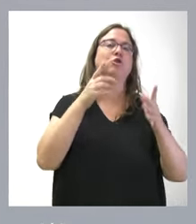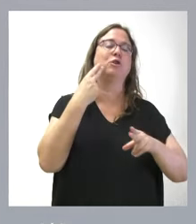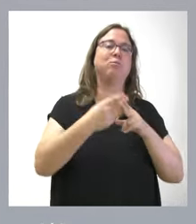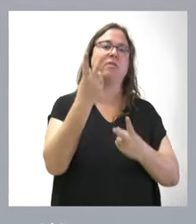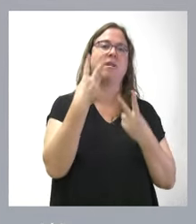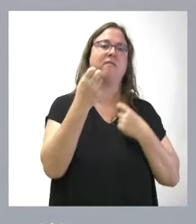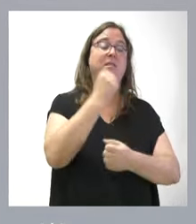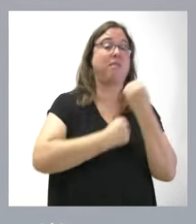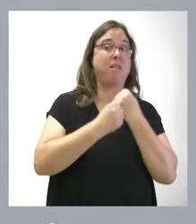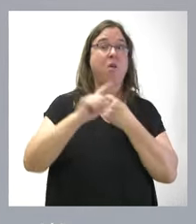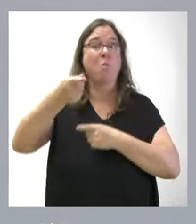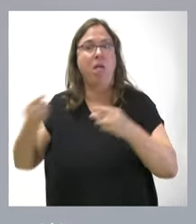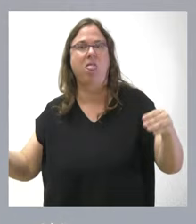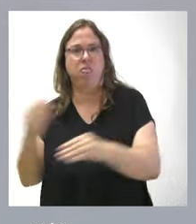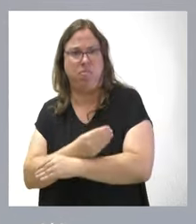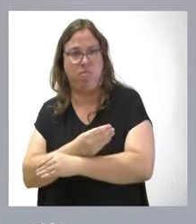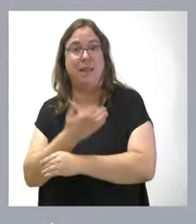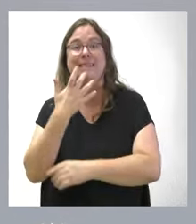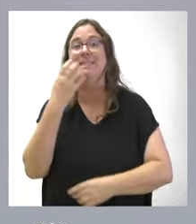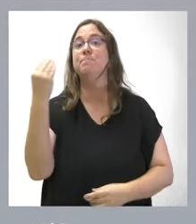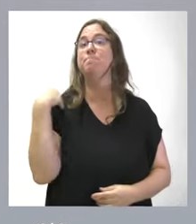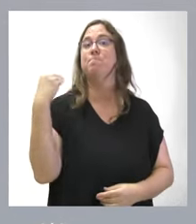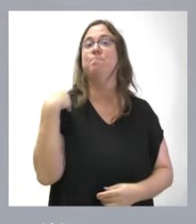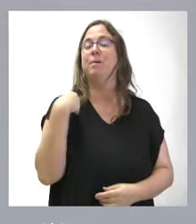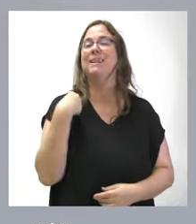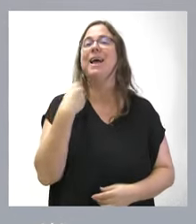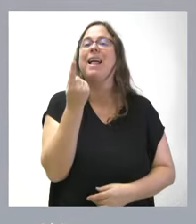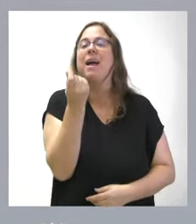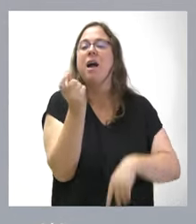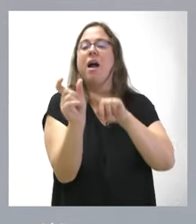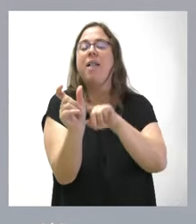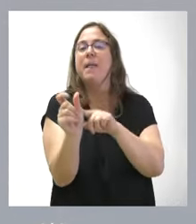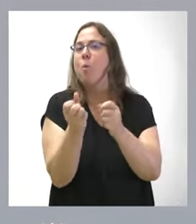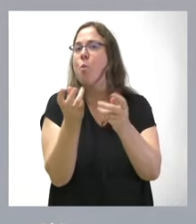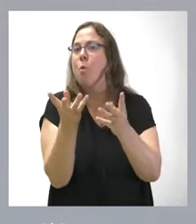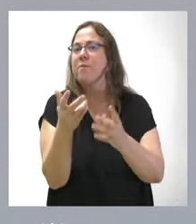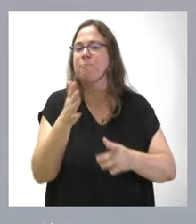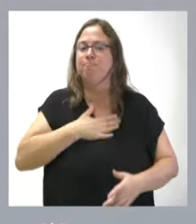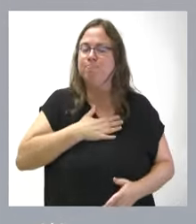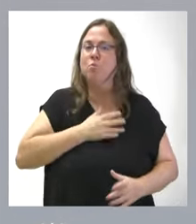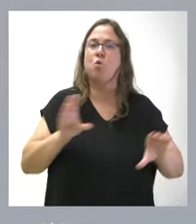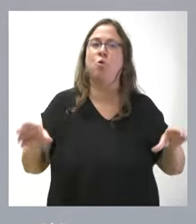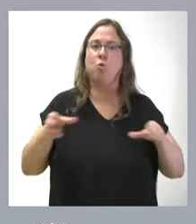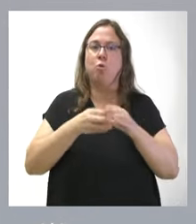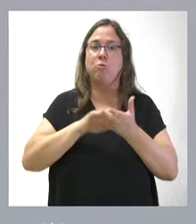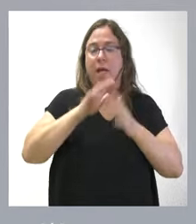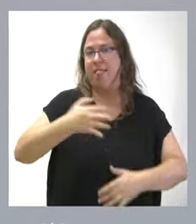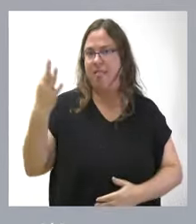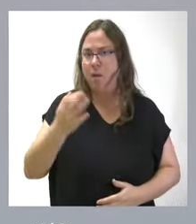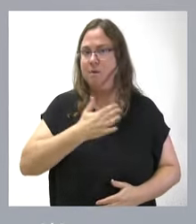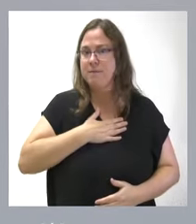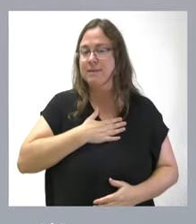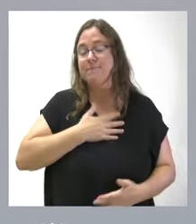Financiera. Por tanto, ante la pregunta de cuánta es la cantidad que nos va a corresponder a la Junta de Castillo, a la que nos tiene que corresponder,